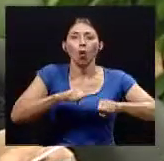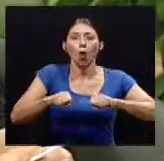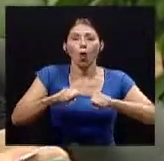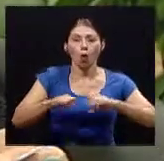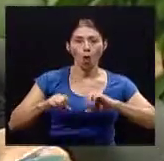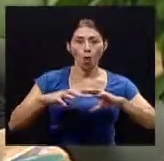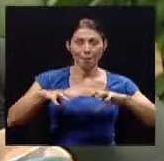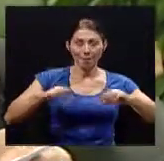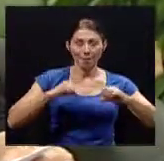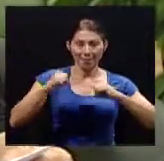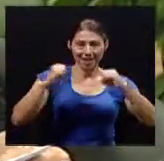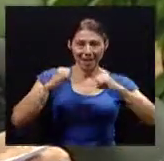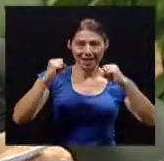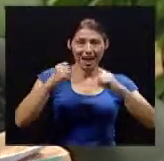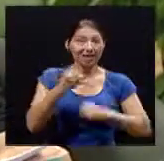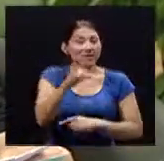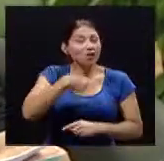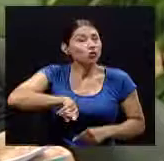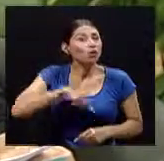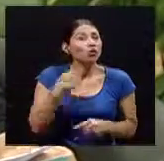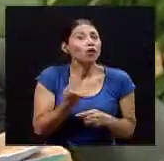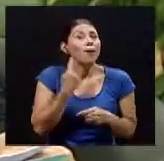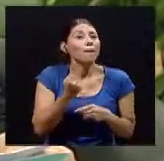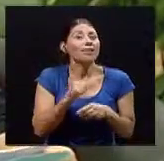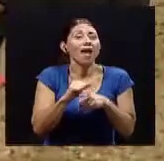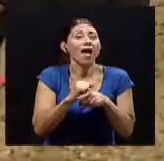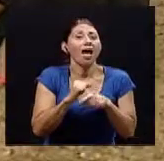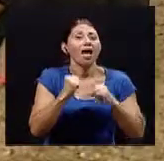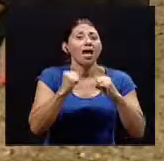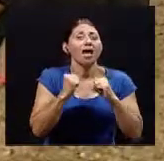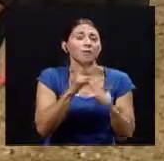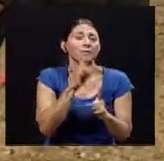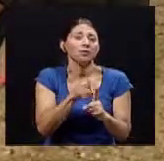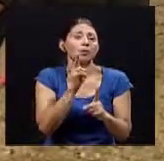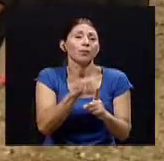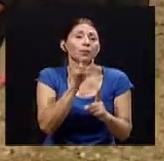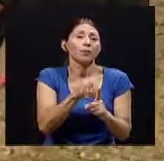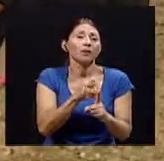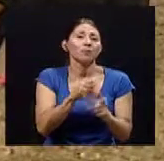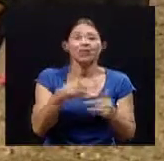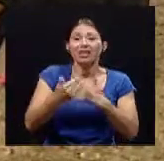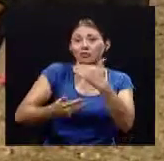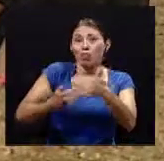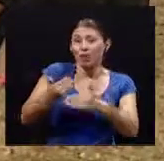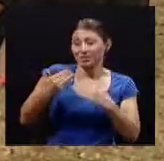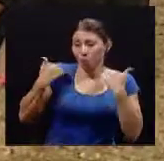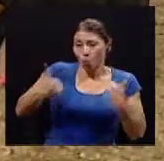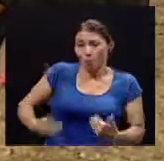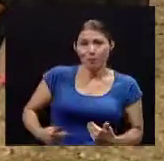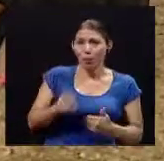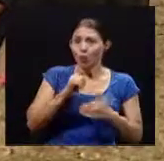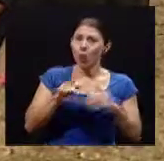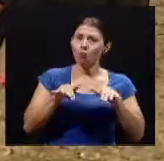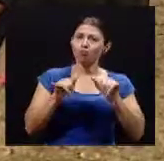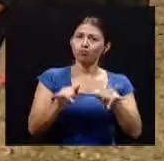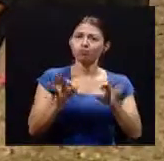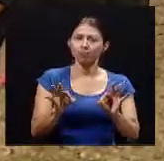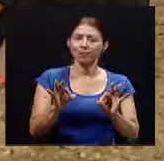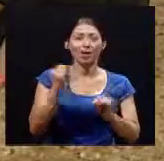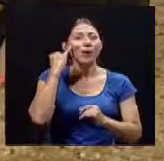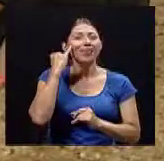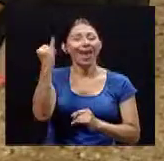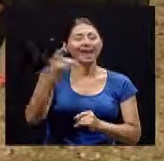musculatura no nos apoya cuando estos músculos se nos cansan entonces lo ideal sería mantenernos en una actividad física